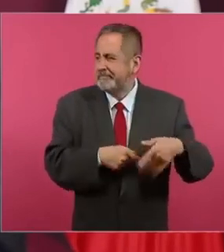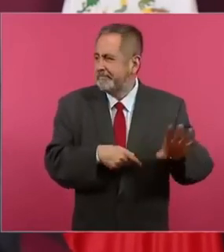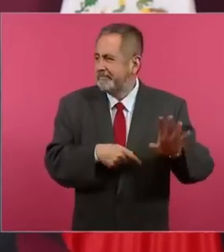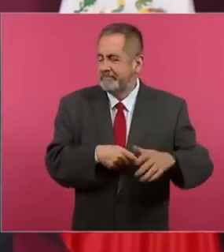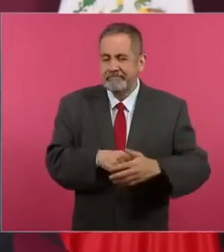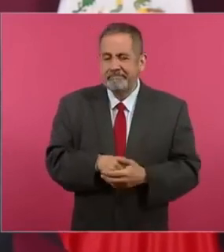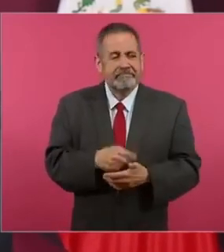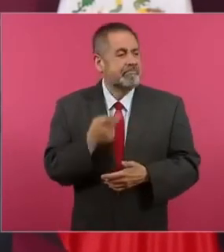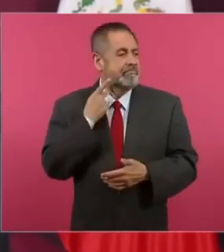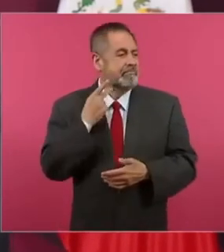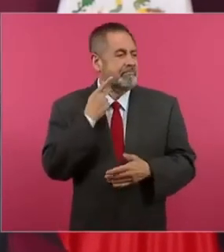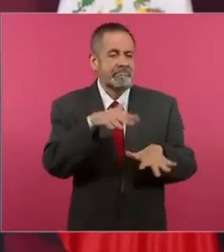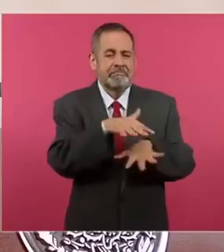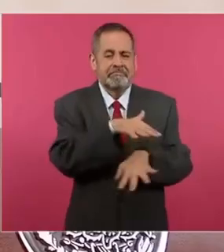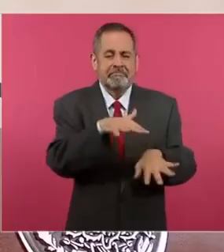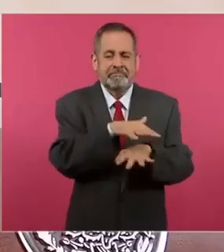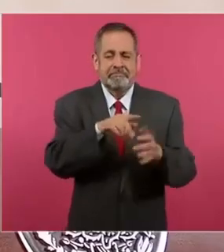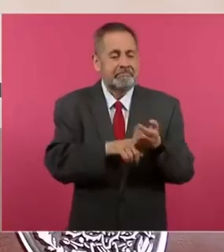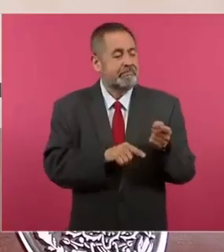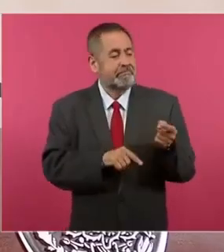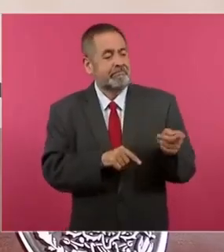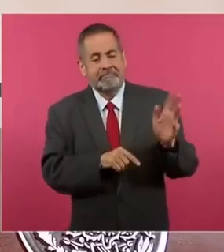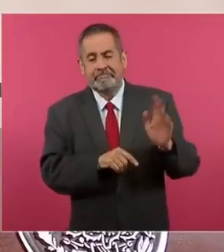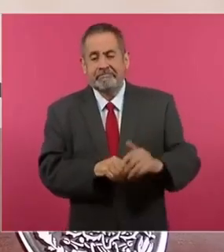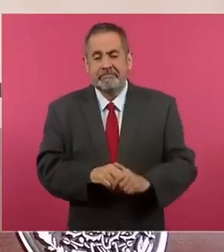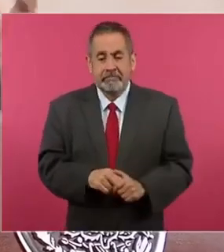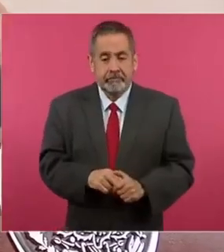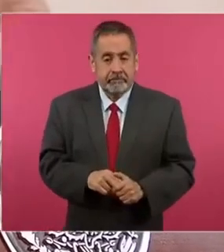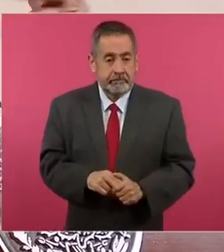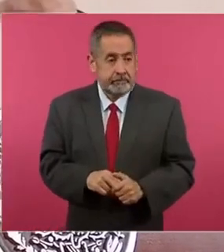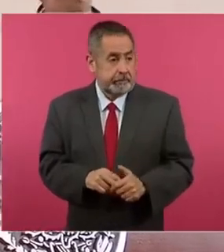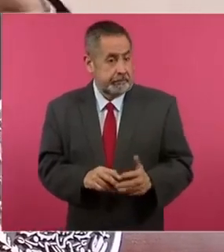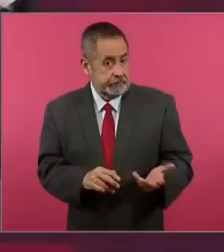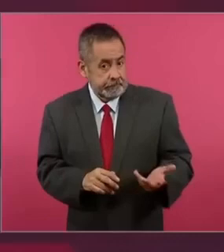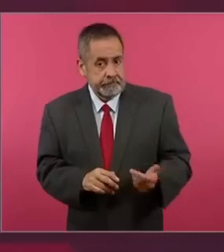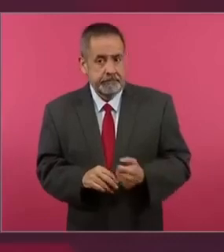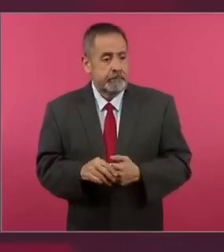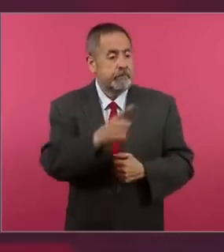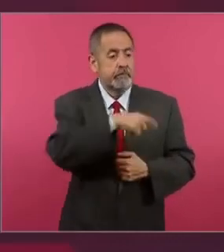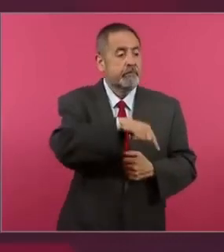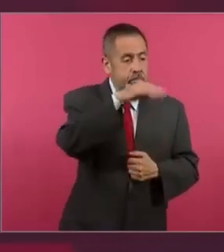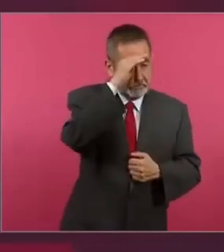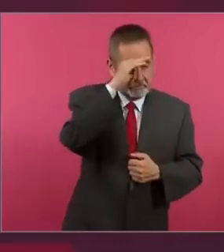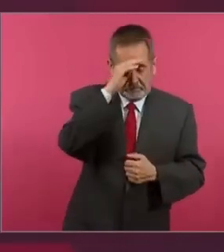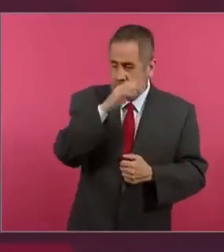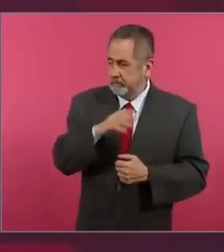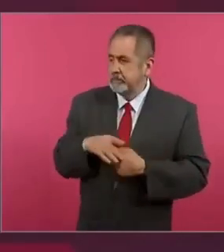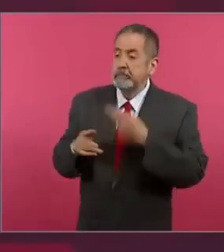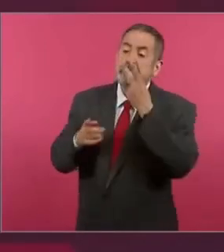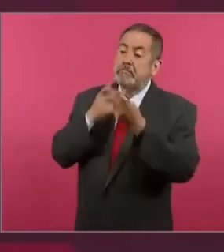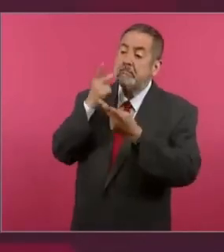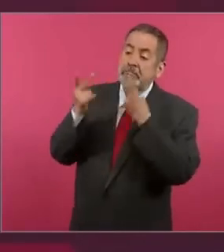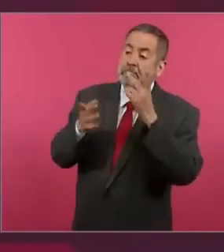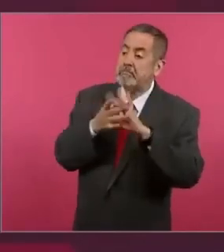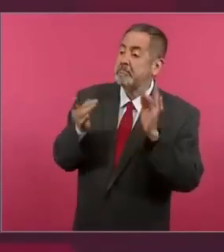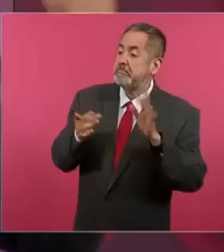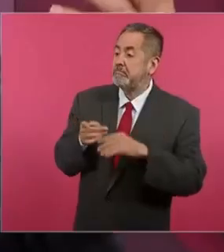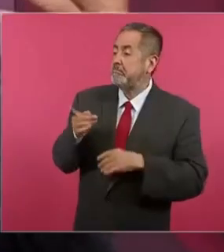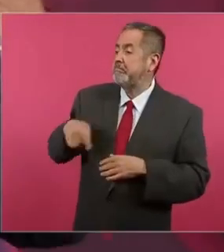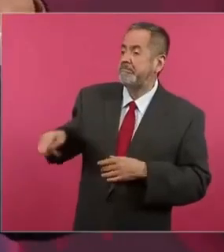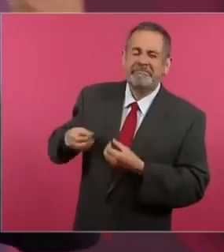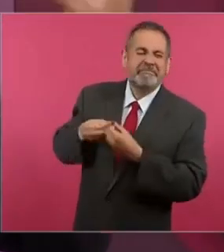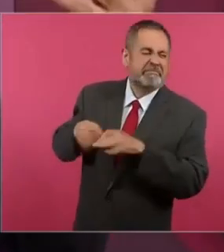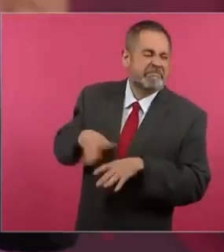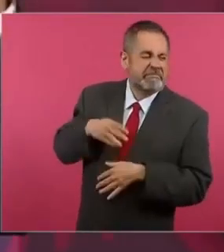politiquería porque piensan que con eso van